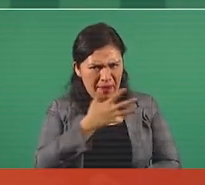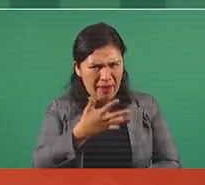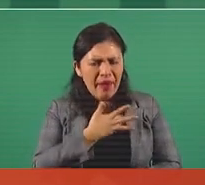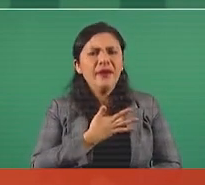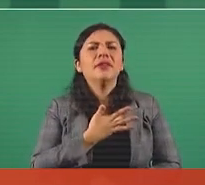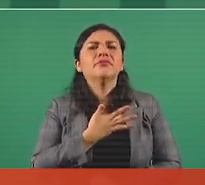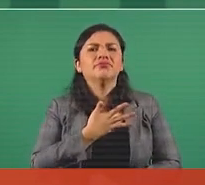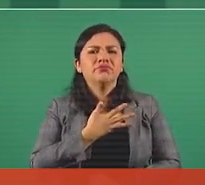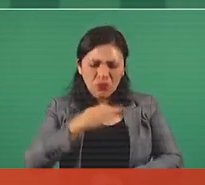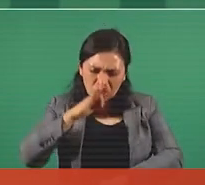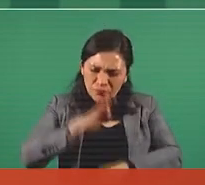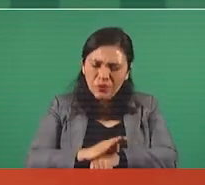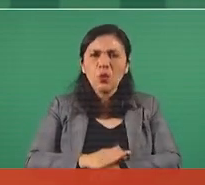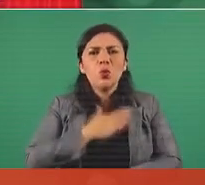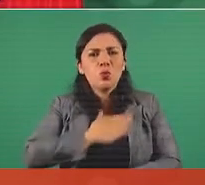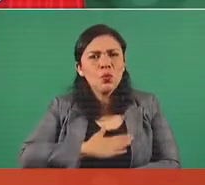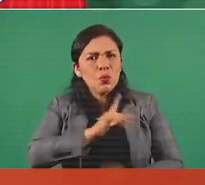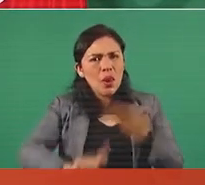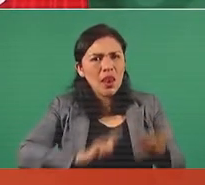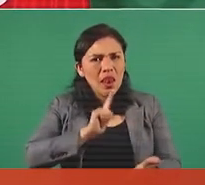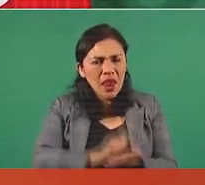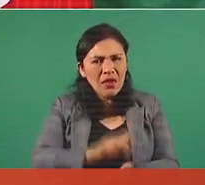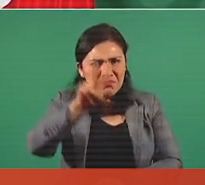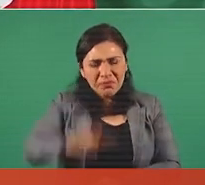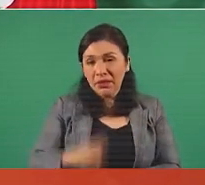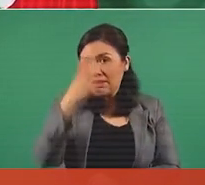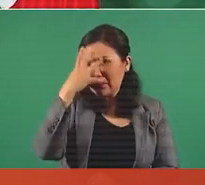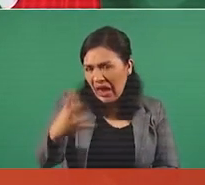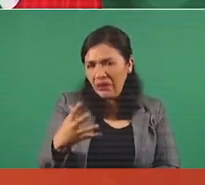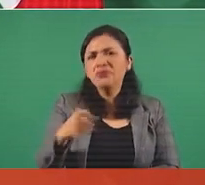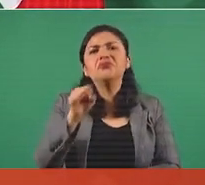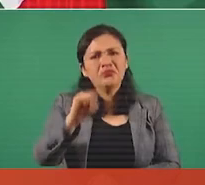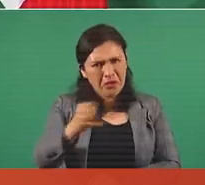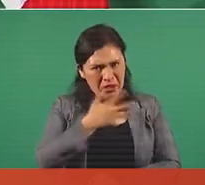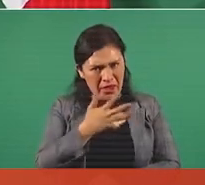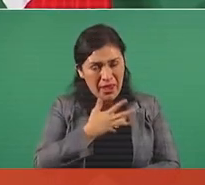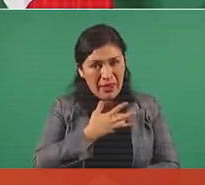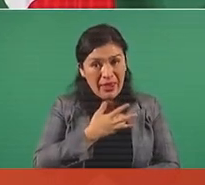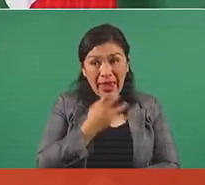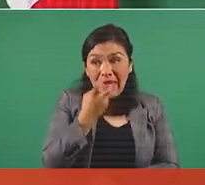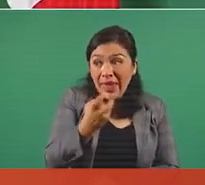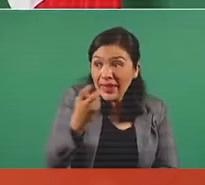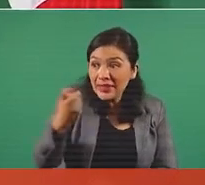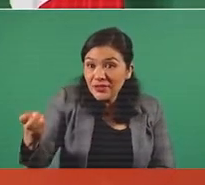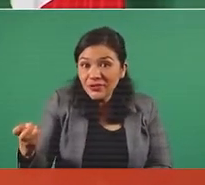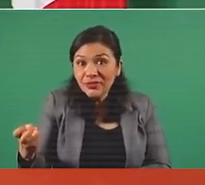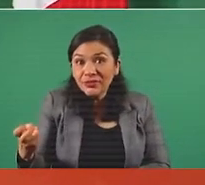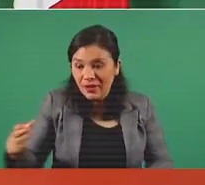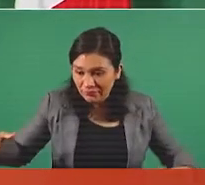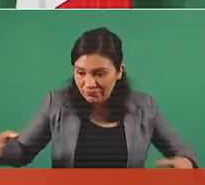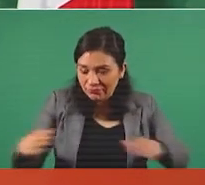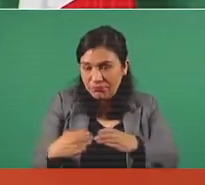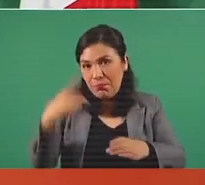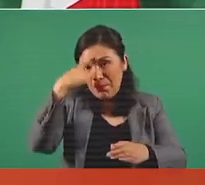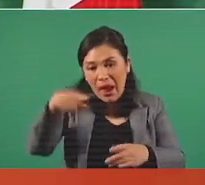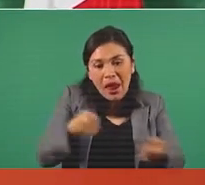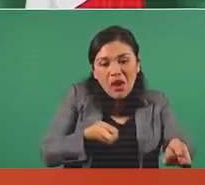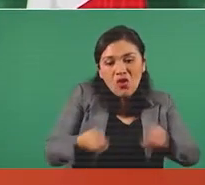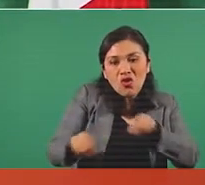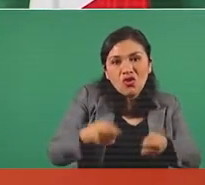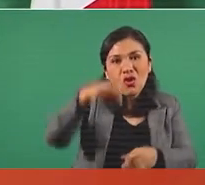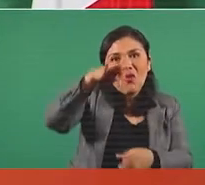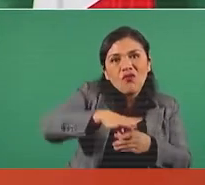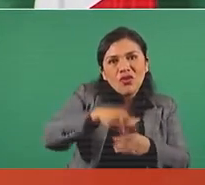demócratas, sinceros, para que sean los que conduzcan los procesos electorales.